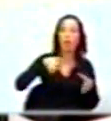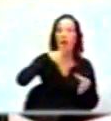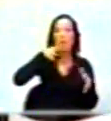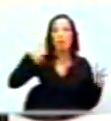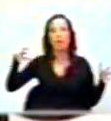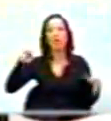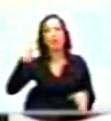Campo Grande 3, ¡Gracias!